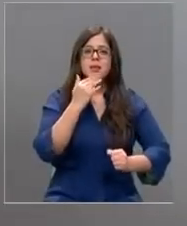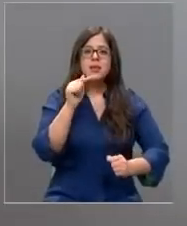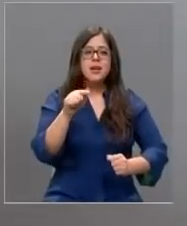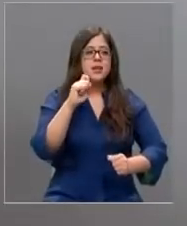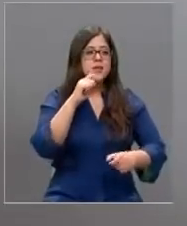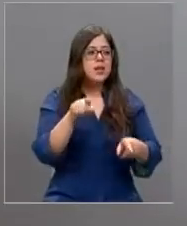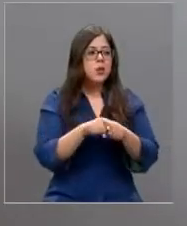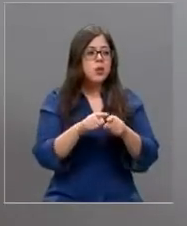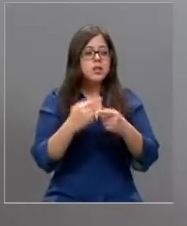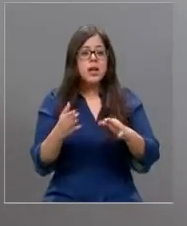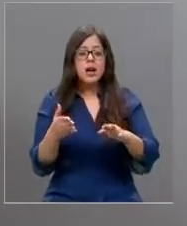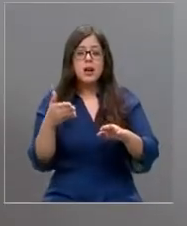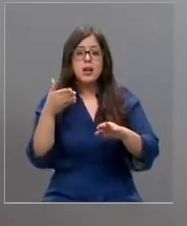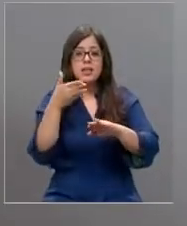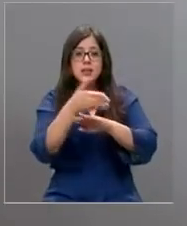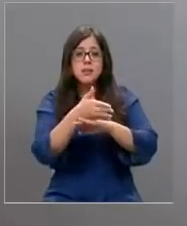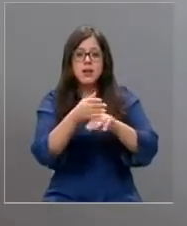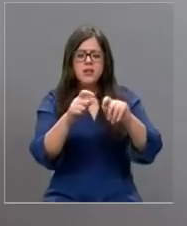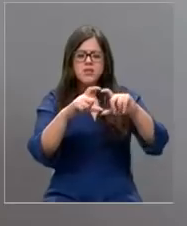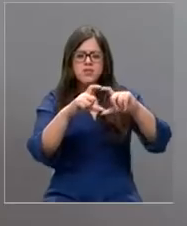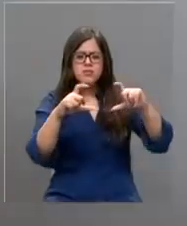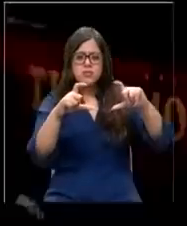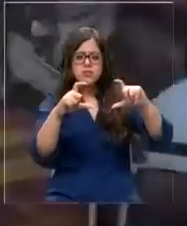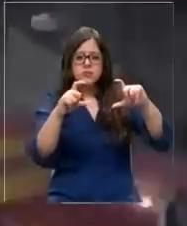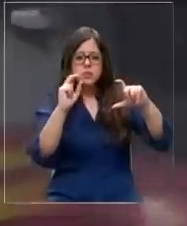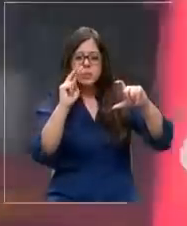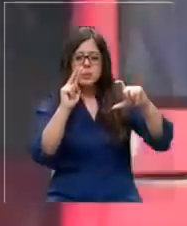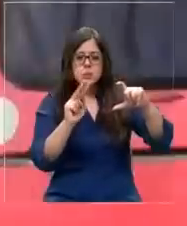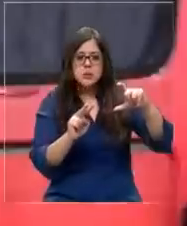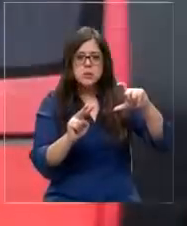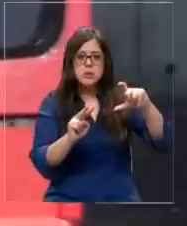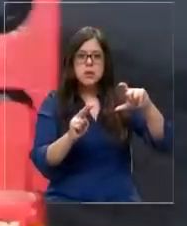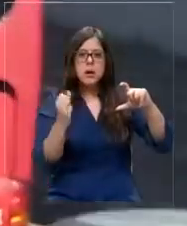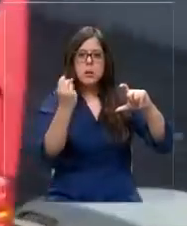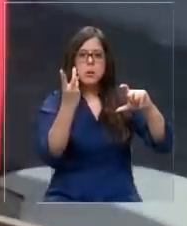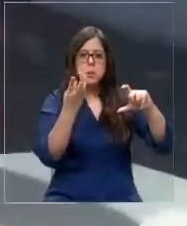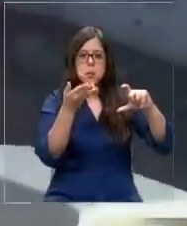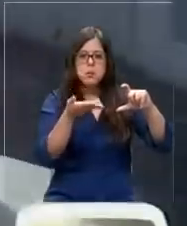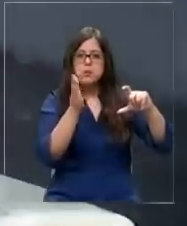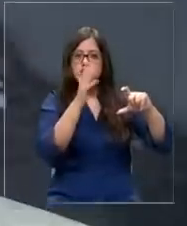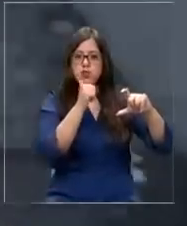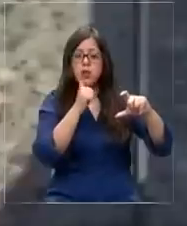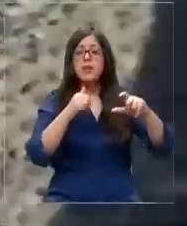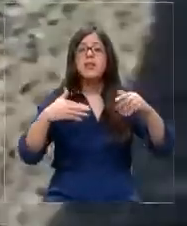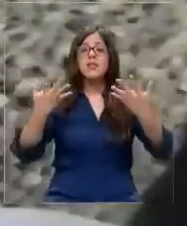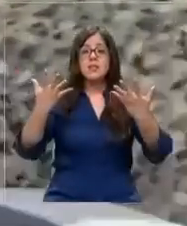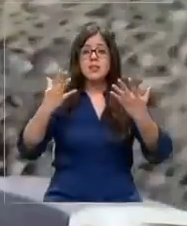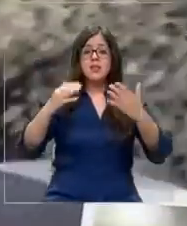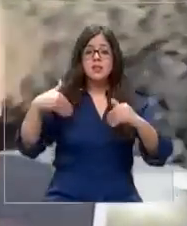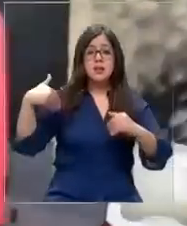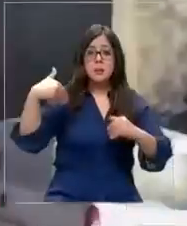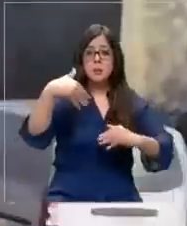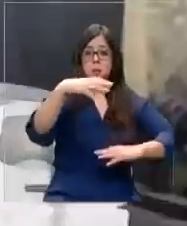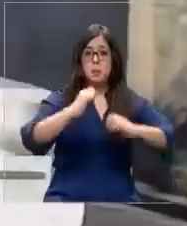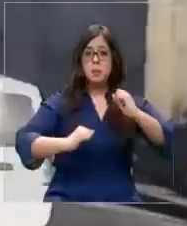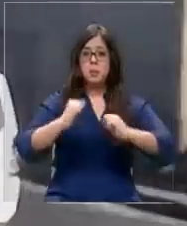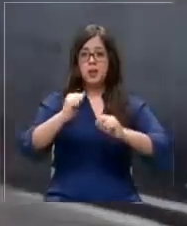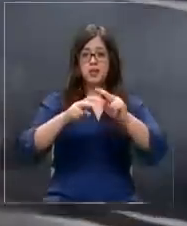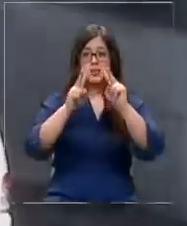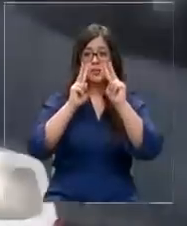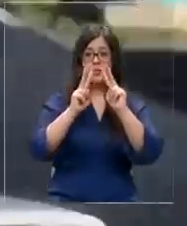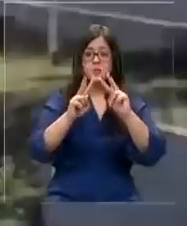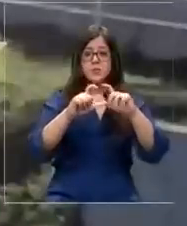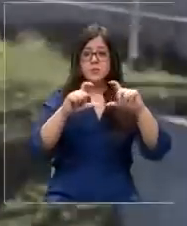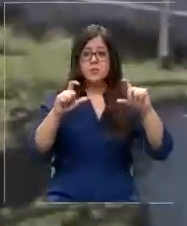recurren a este ilícito de ocultar las placas patentes. Vehículos de empresas que también ocultan sus placas, en este caso ya lo veíamos,